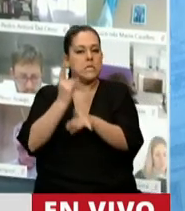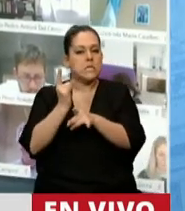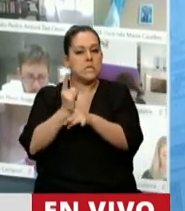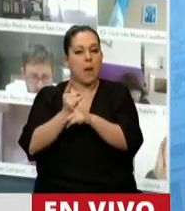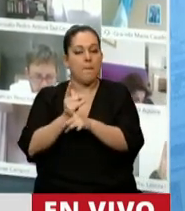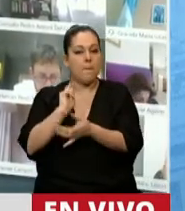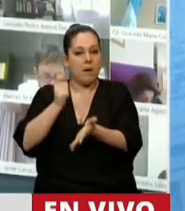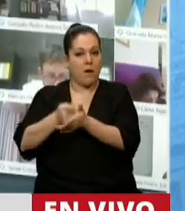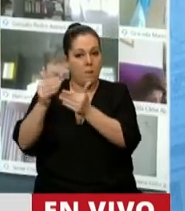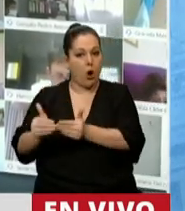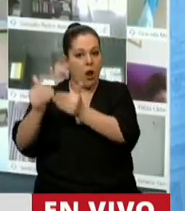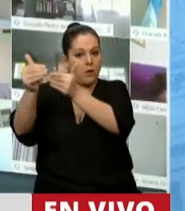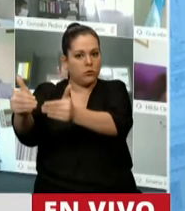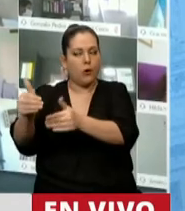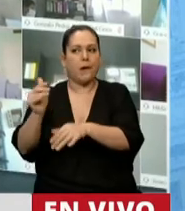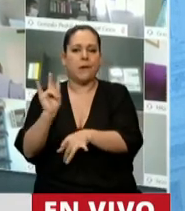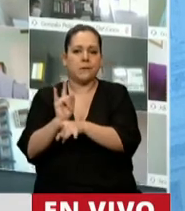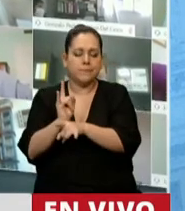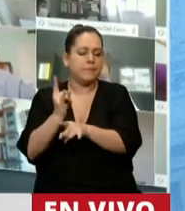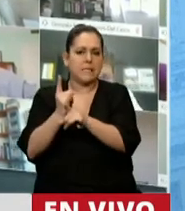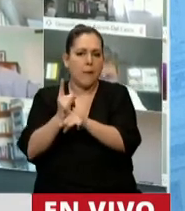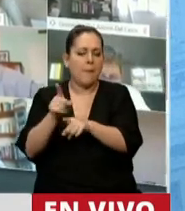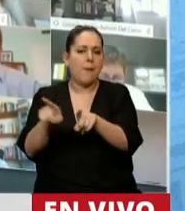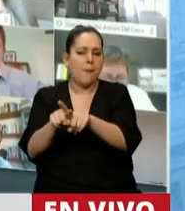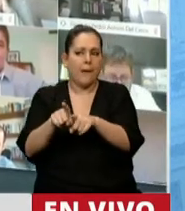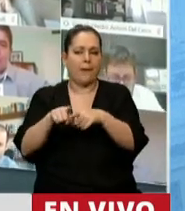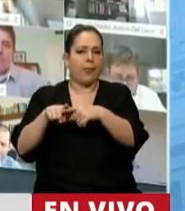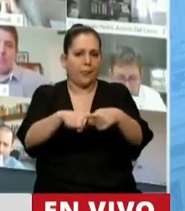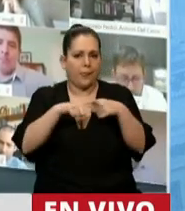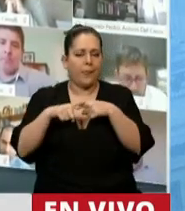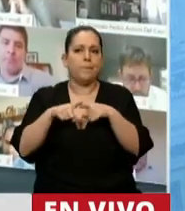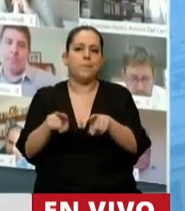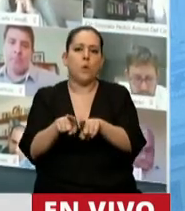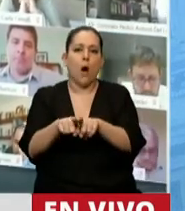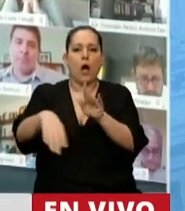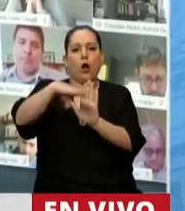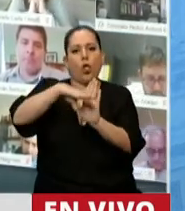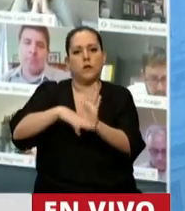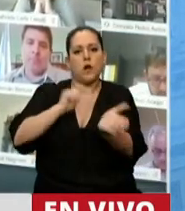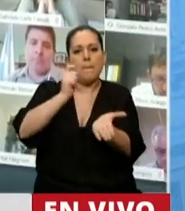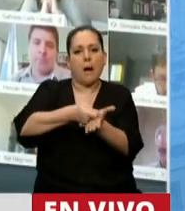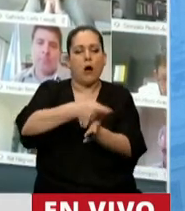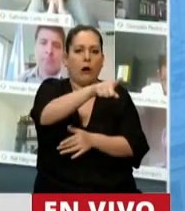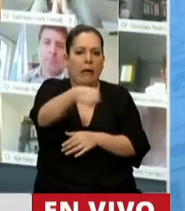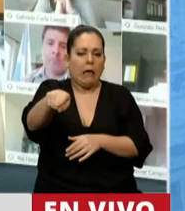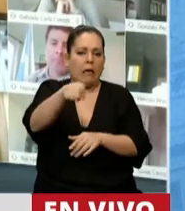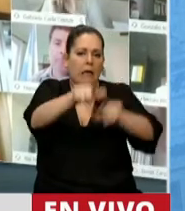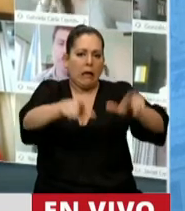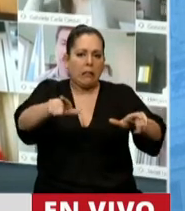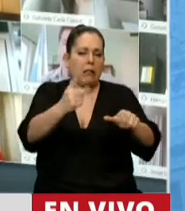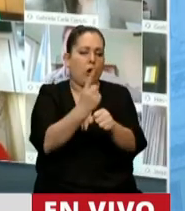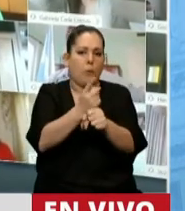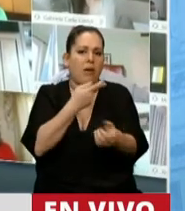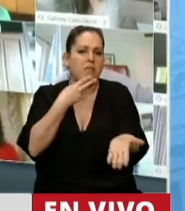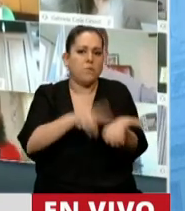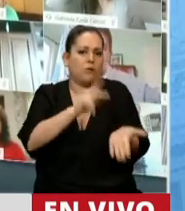moralmente discutibles, porque obviamente le damos condiciones de pagos a personas que no han podido cumplir sus impuestos,